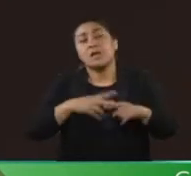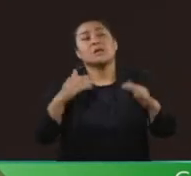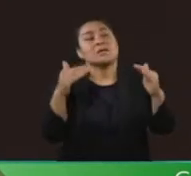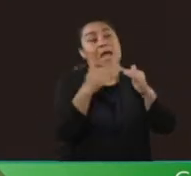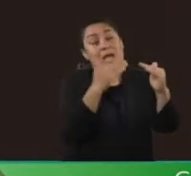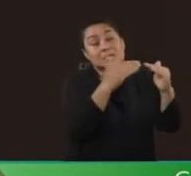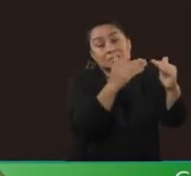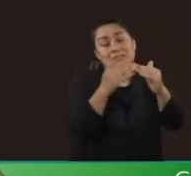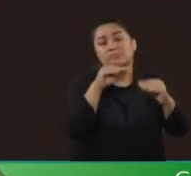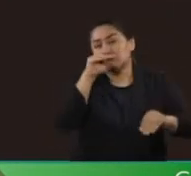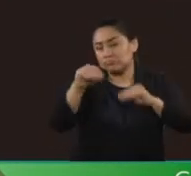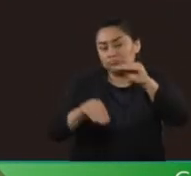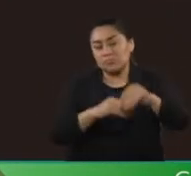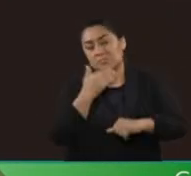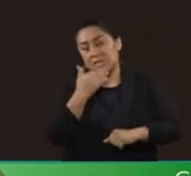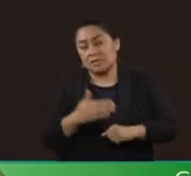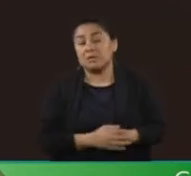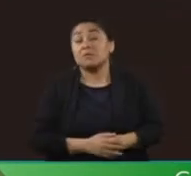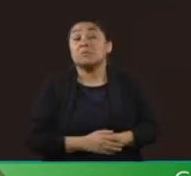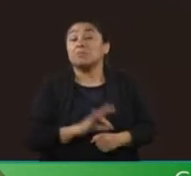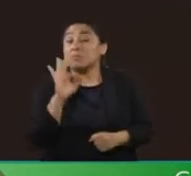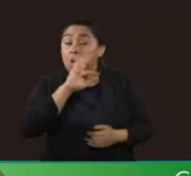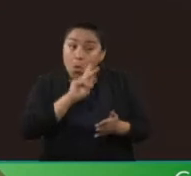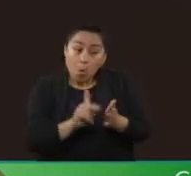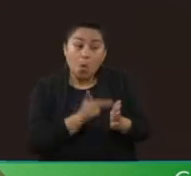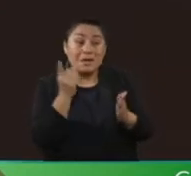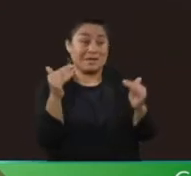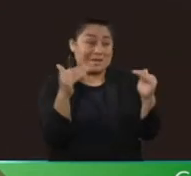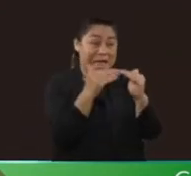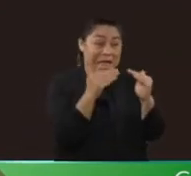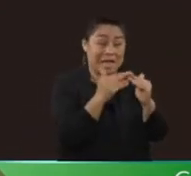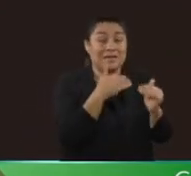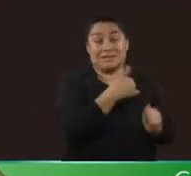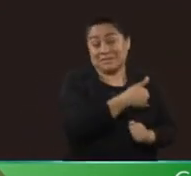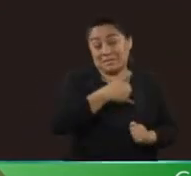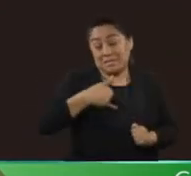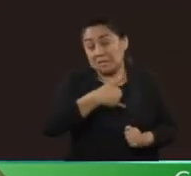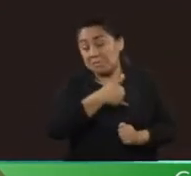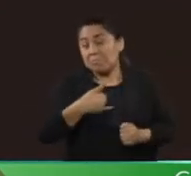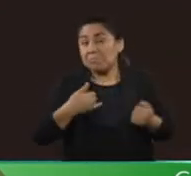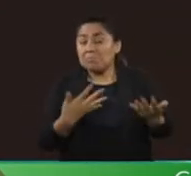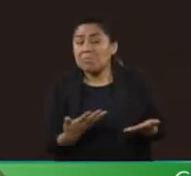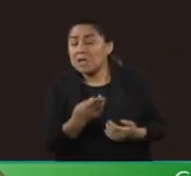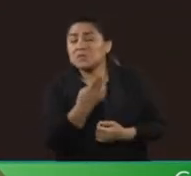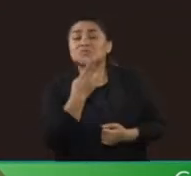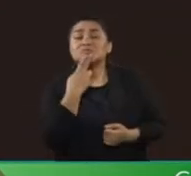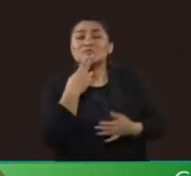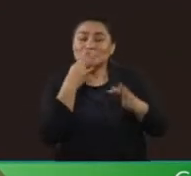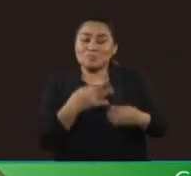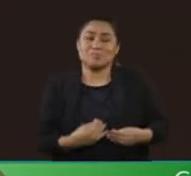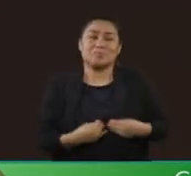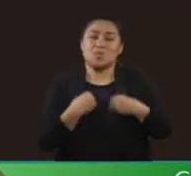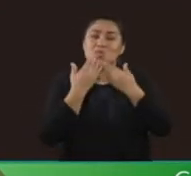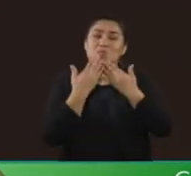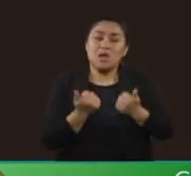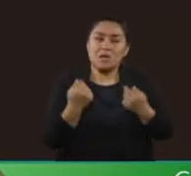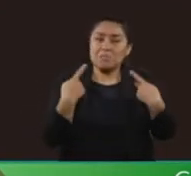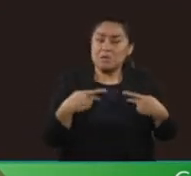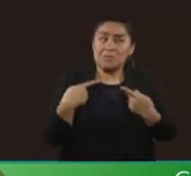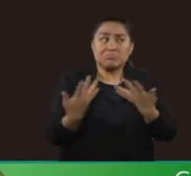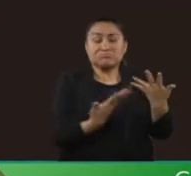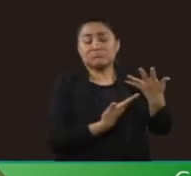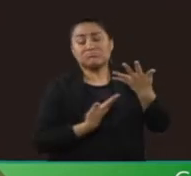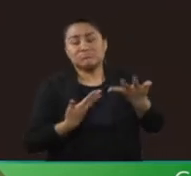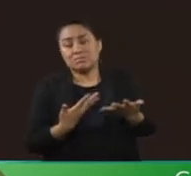vivienda social. No vaya a ser que una vez más se construyan unidades habitacionales que nada contribuyan a la calidad de vida de sus habitantes